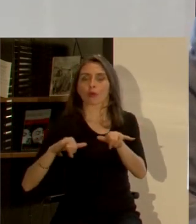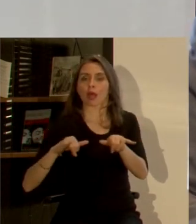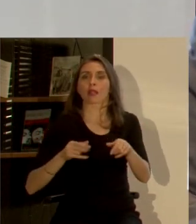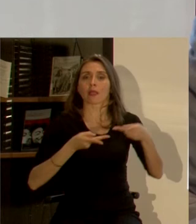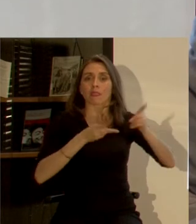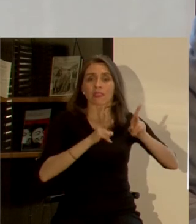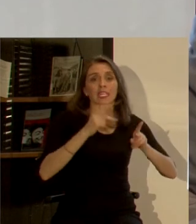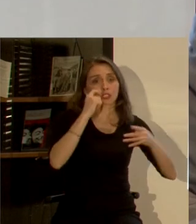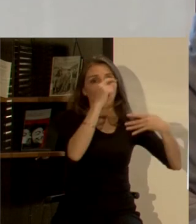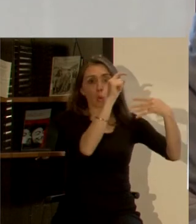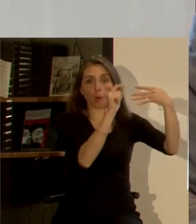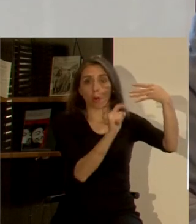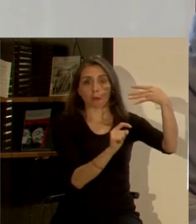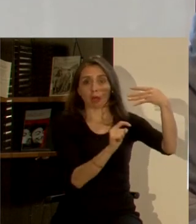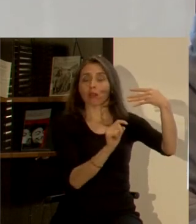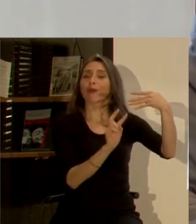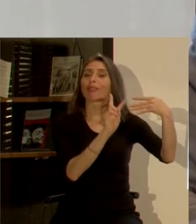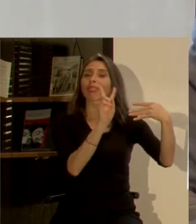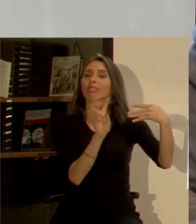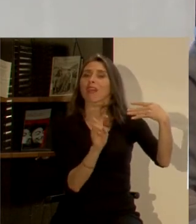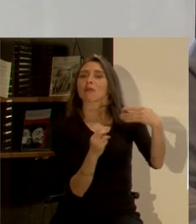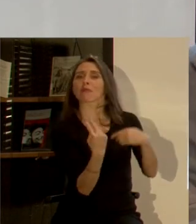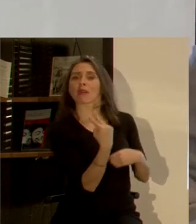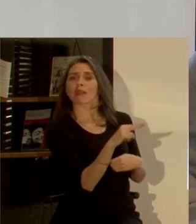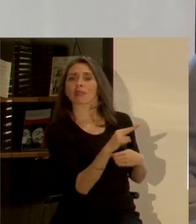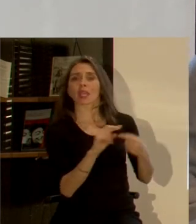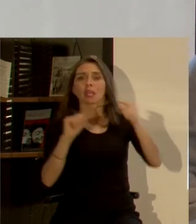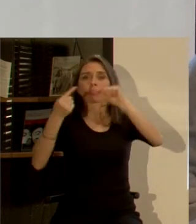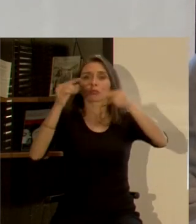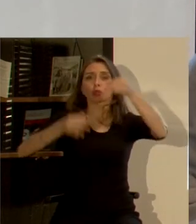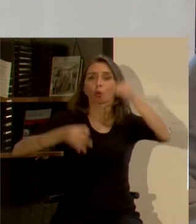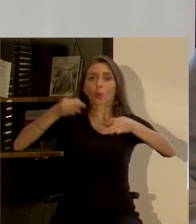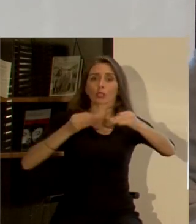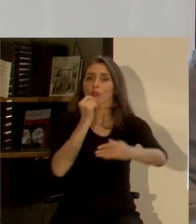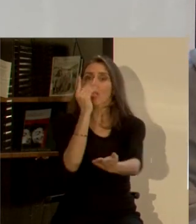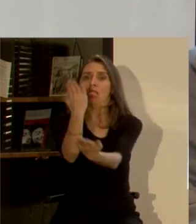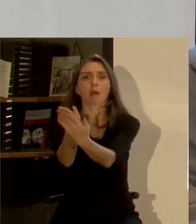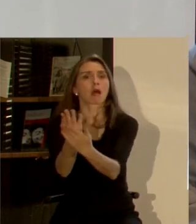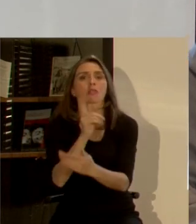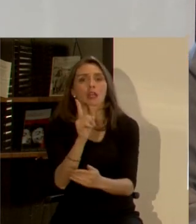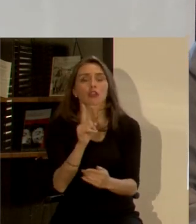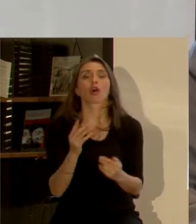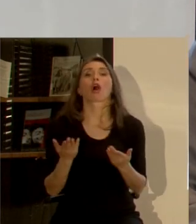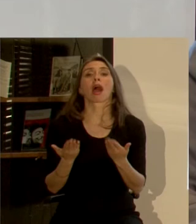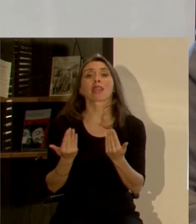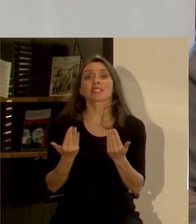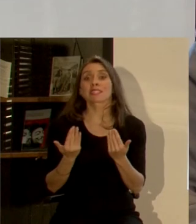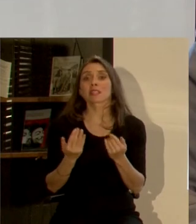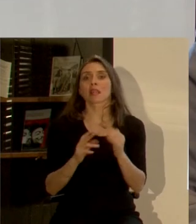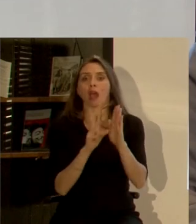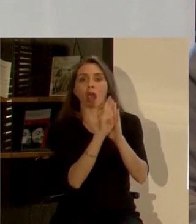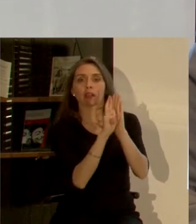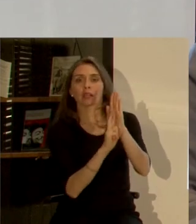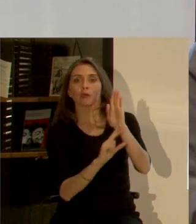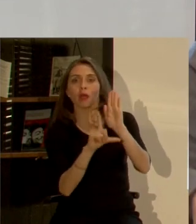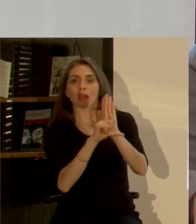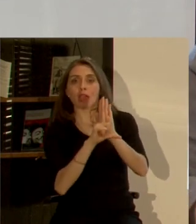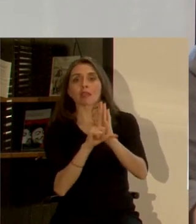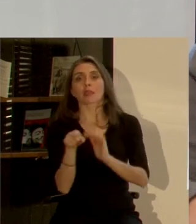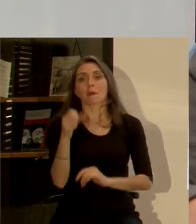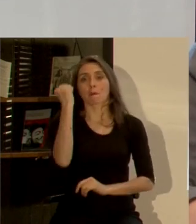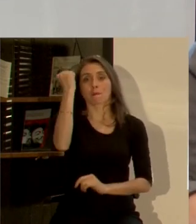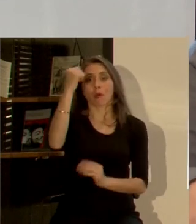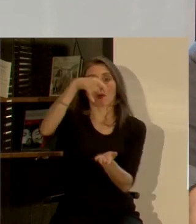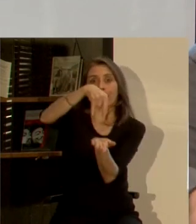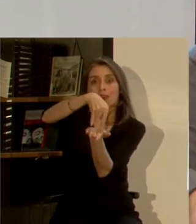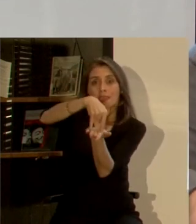humanos no son solamente asuntos que tienen que ser litigados sino que muchas veces tienen que ser regulados y el poder legislativo acá cumple